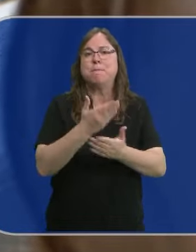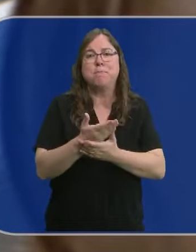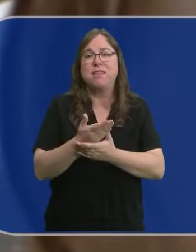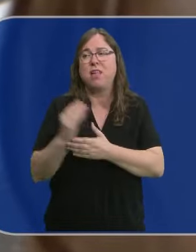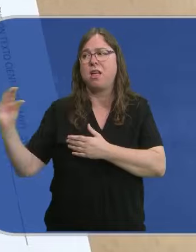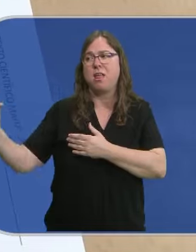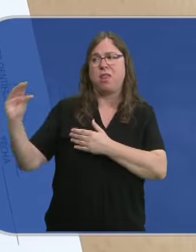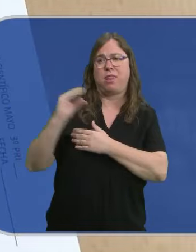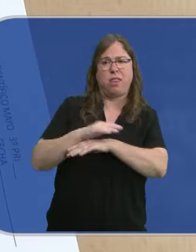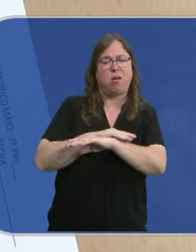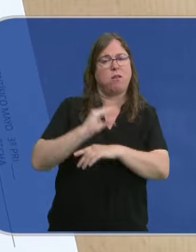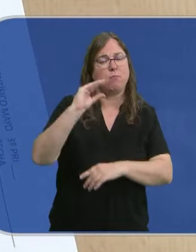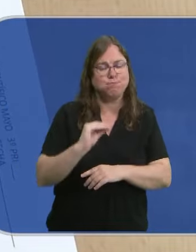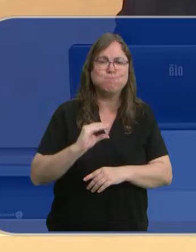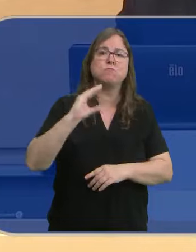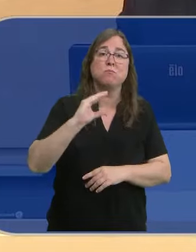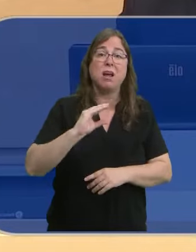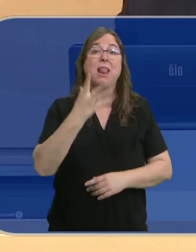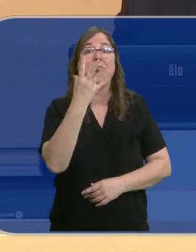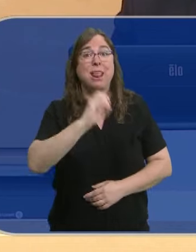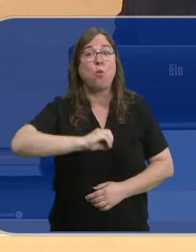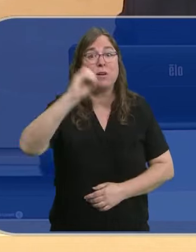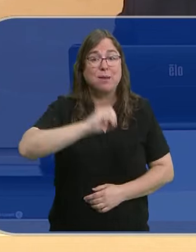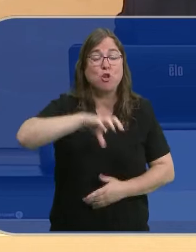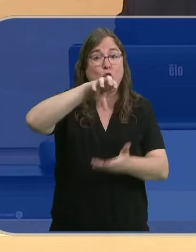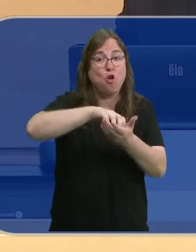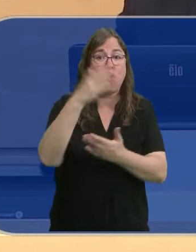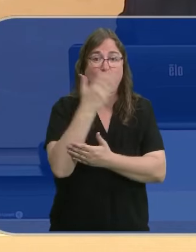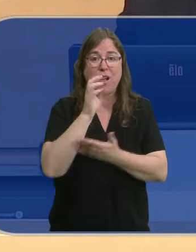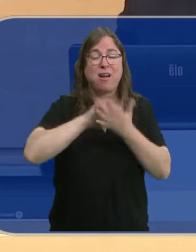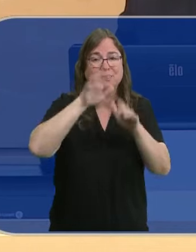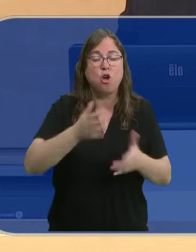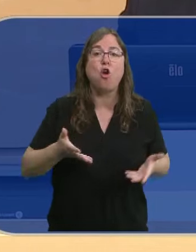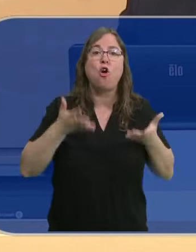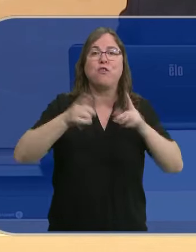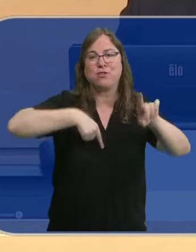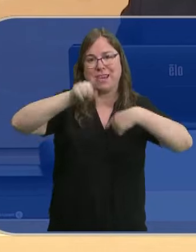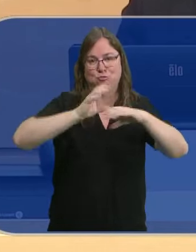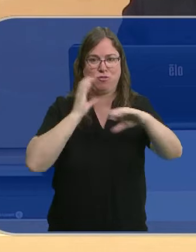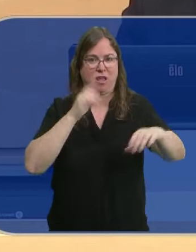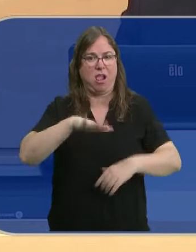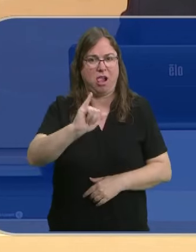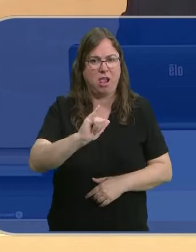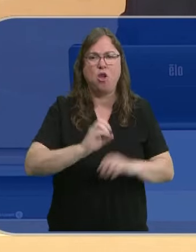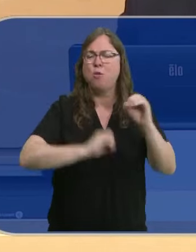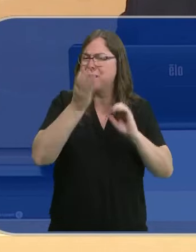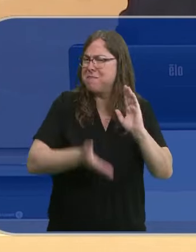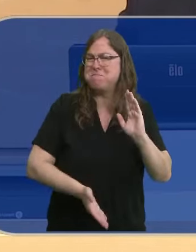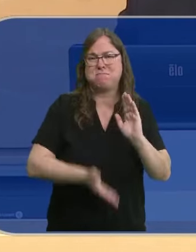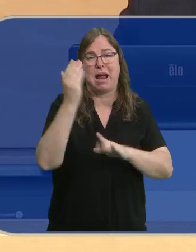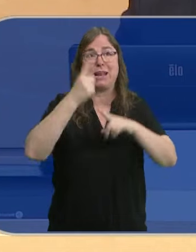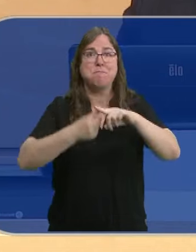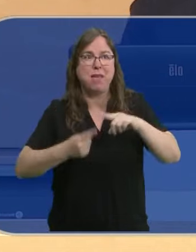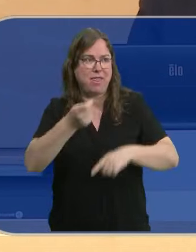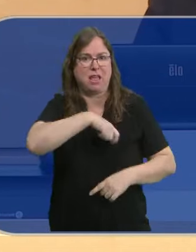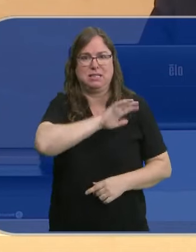infrafinanciación del Estado. Más del 50% de los centros de Castilla y León ofrecen transporte escolar, un porcentaje muy superior a